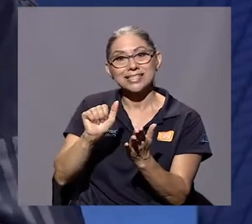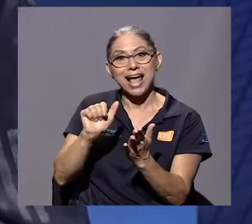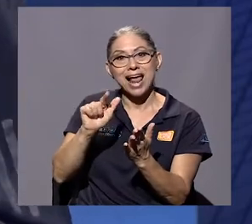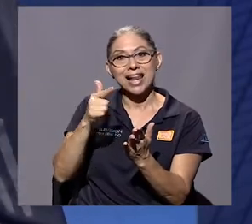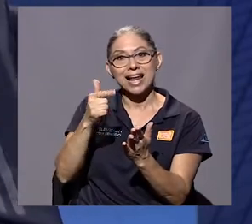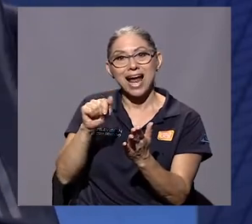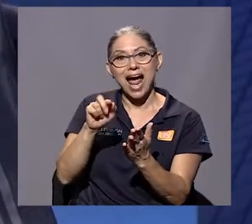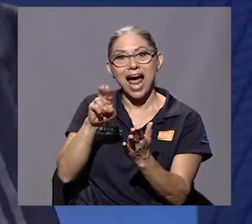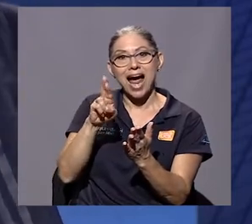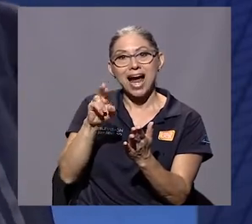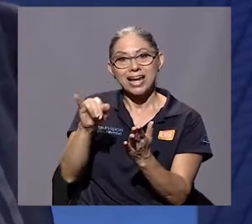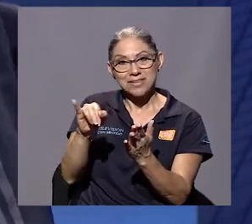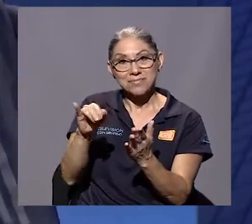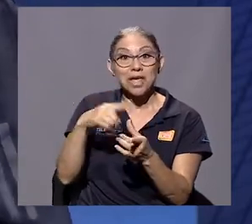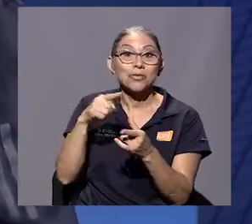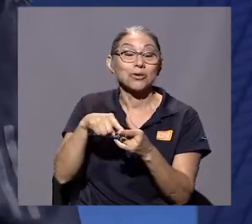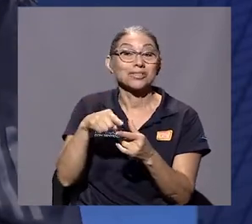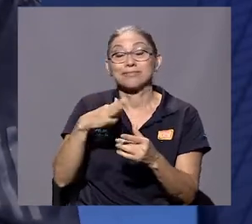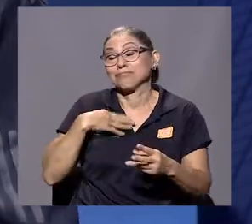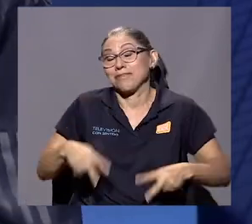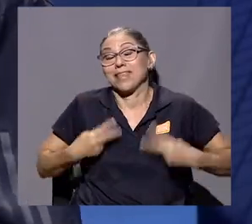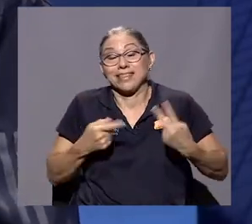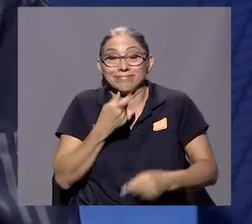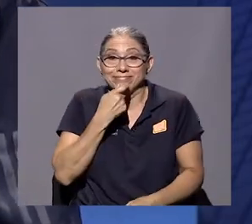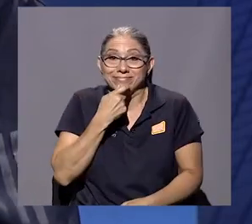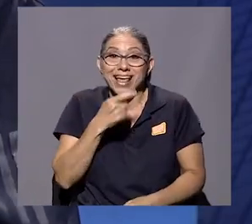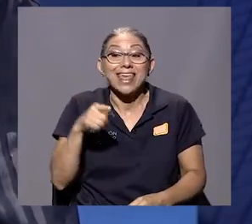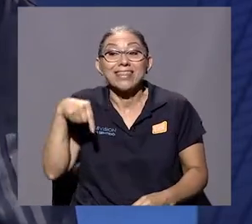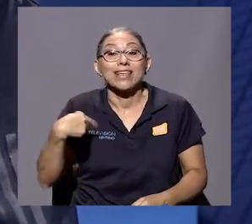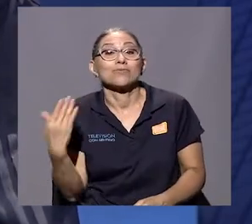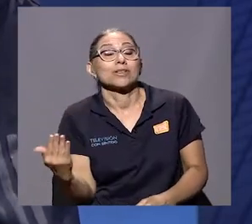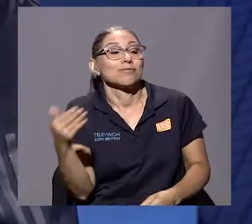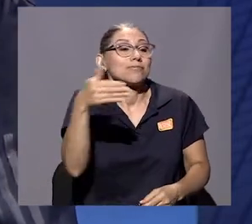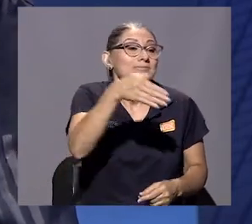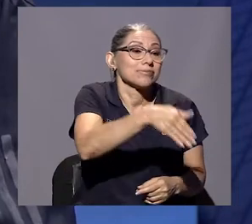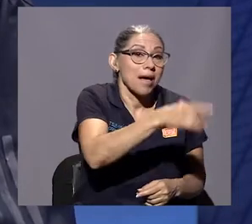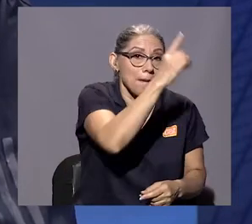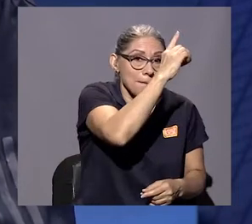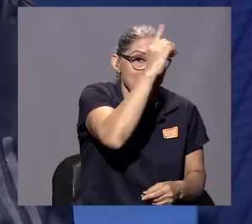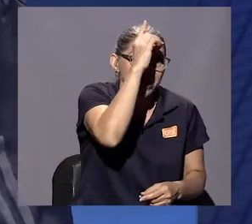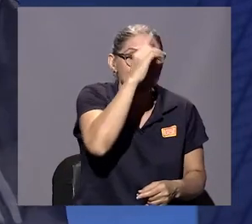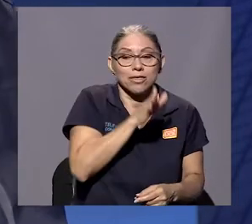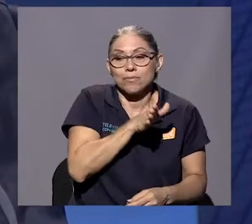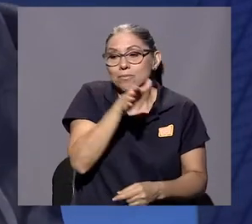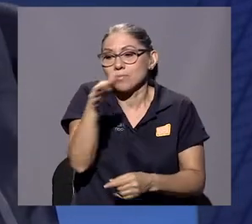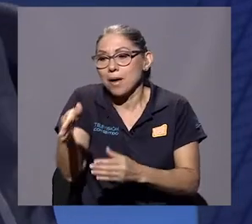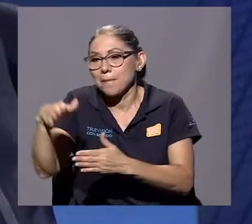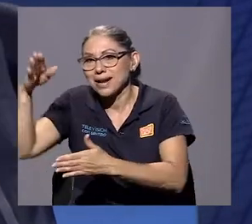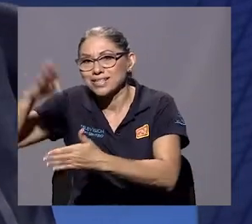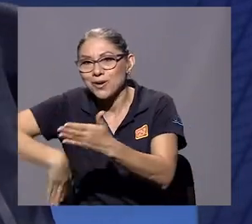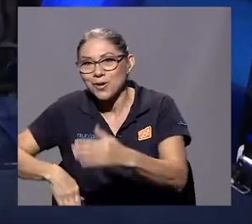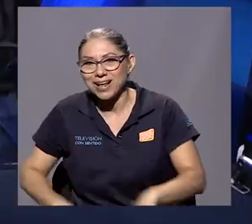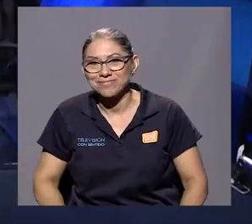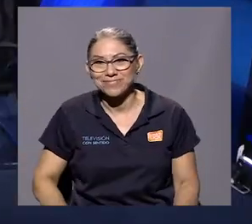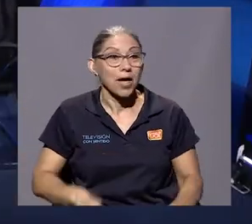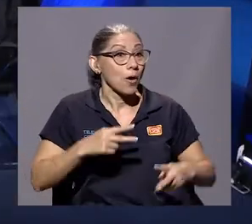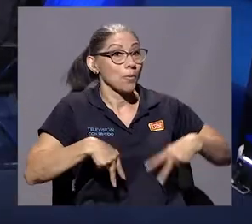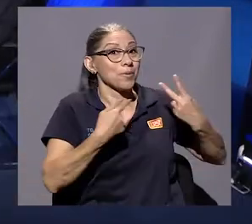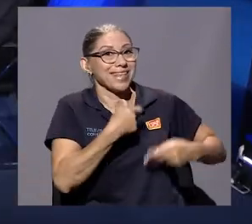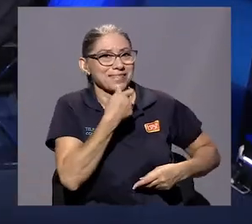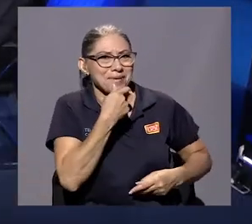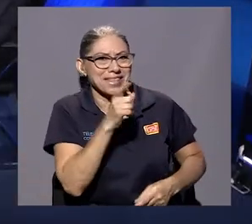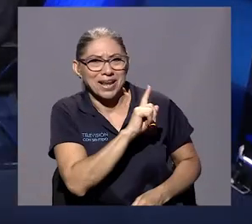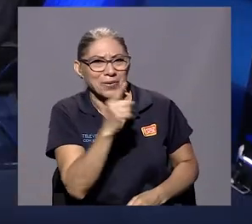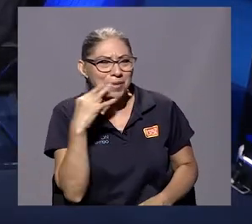Una vida así, una vida simpatiquísima. De ahí a Madrid, de Madrid a Barcelona y de Barcelona... Simpática no, demasiado linda.